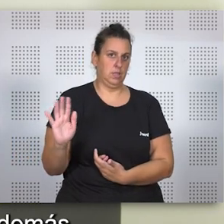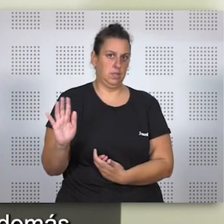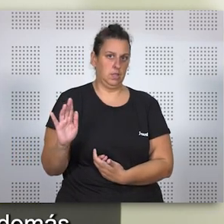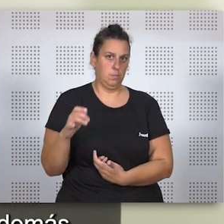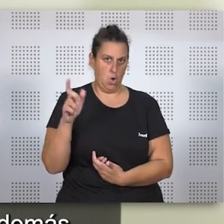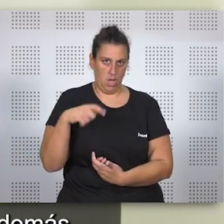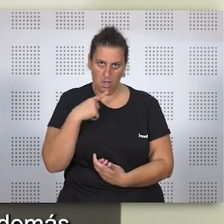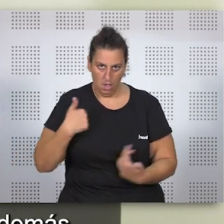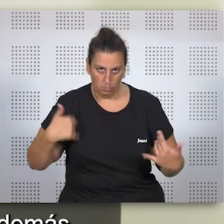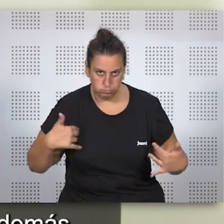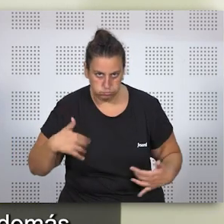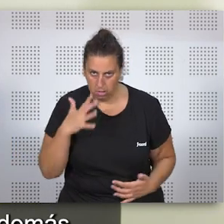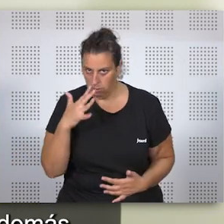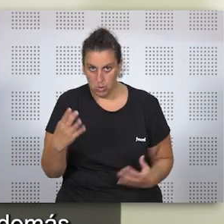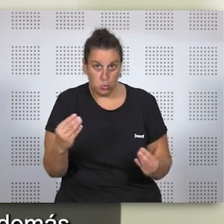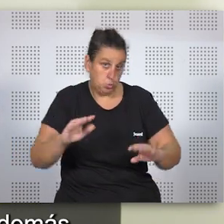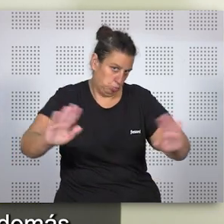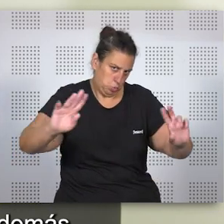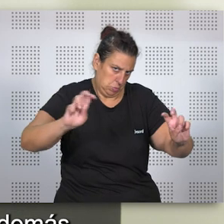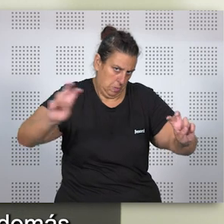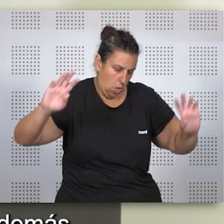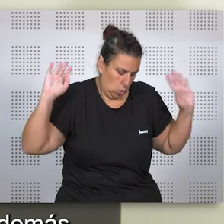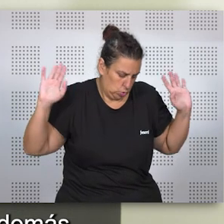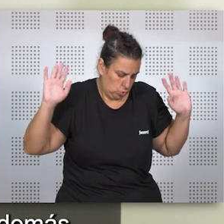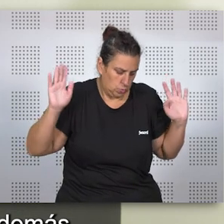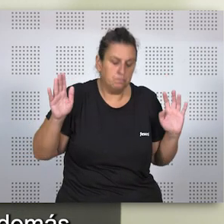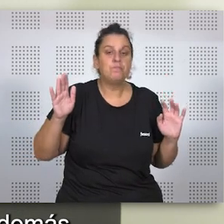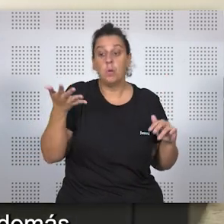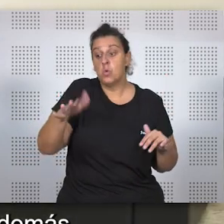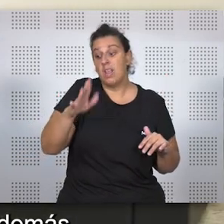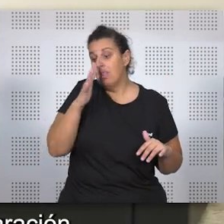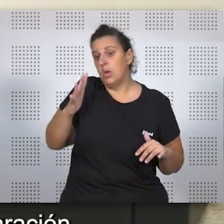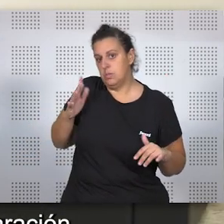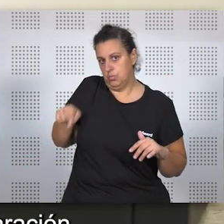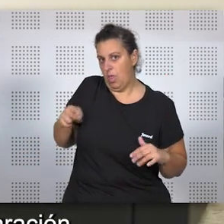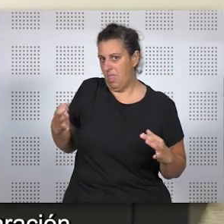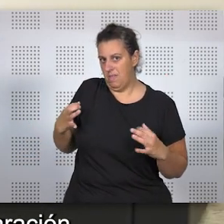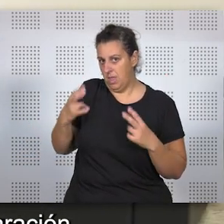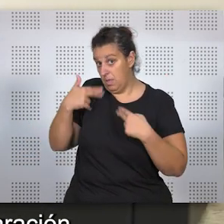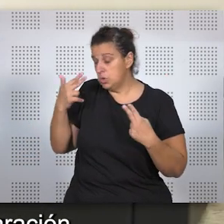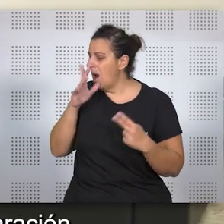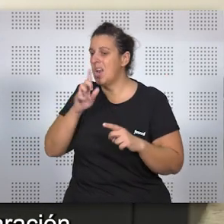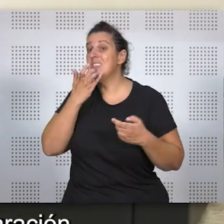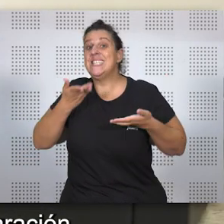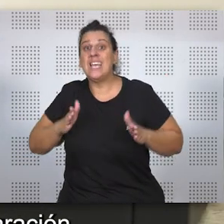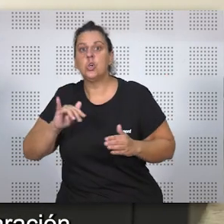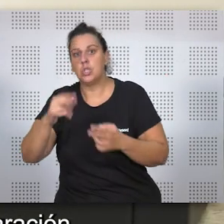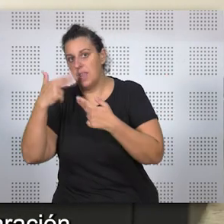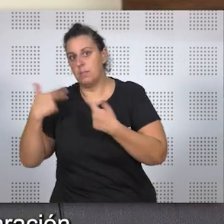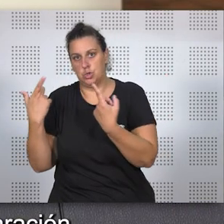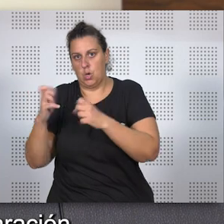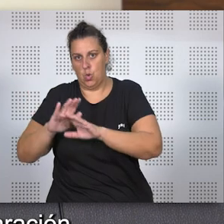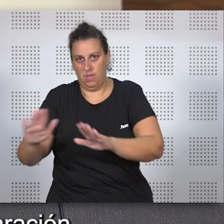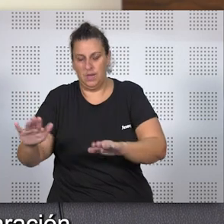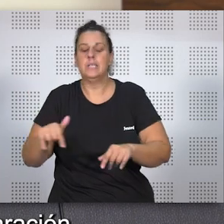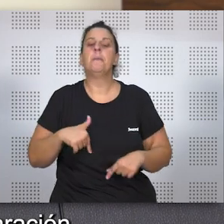sean tantos años, además, pero bueno, esto es algo independiente, anteriores al fallecimiento. Luego, por otro lado, también para que haya una equiparación, y como es